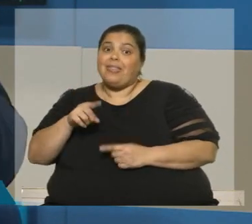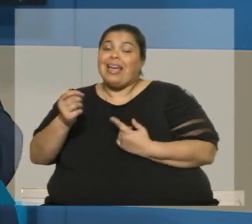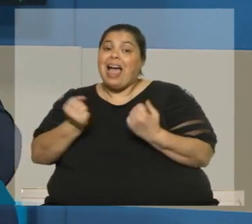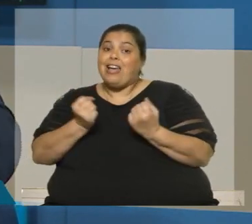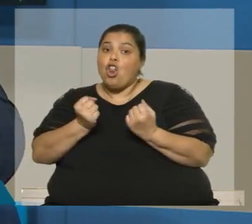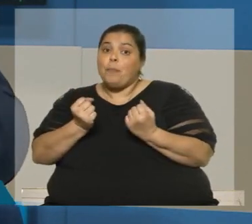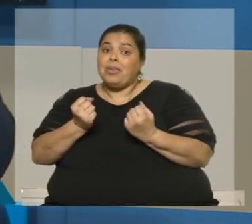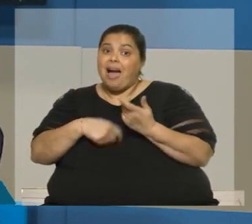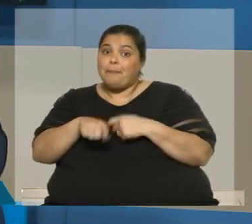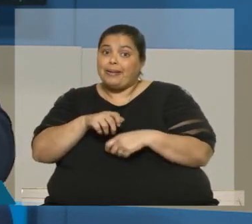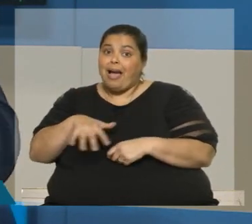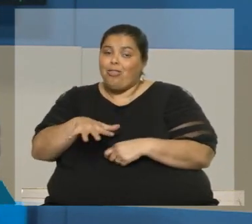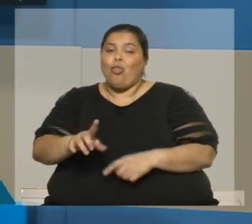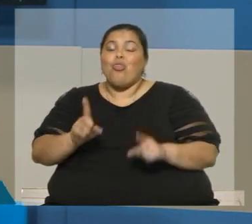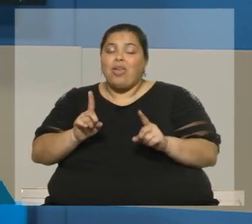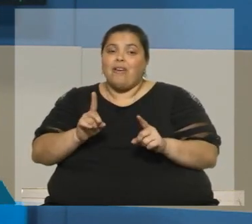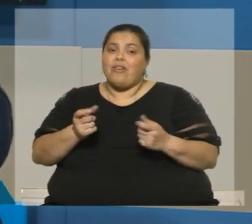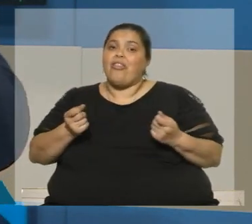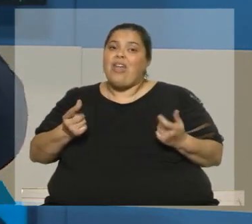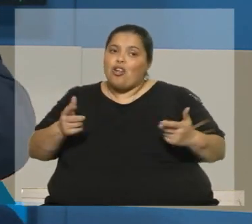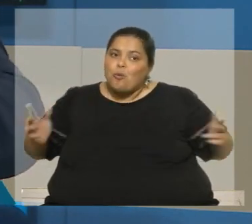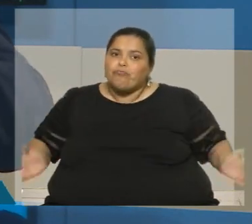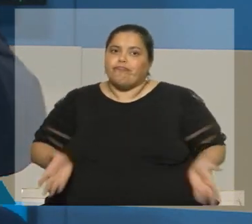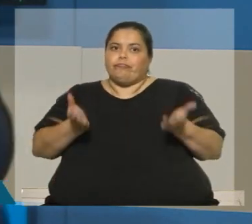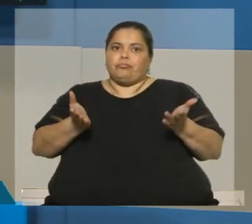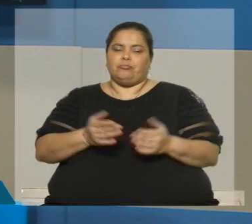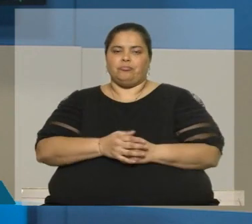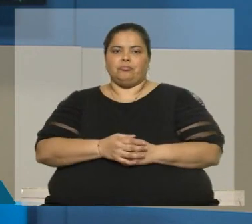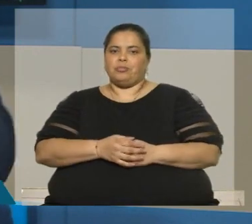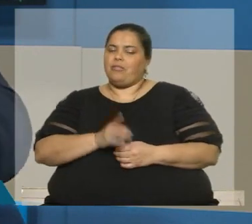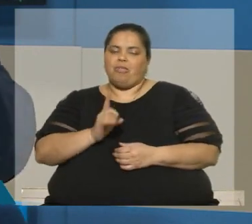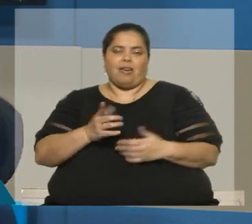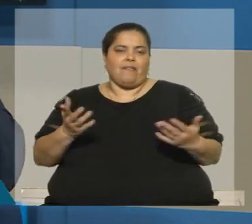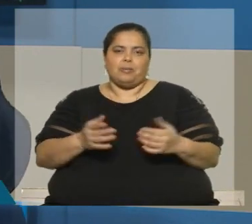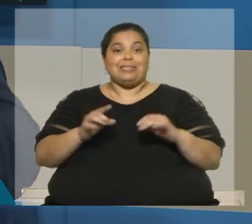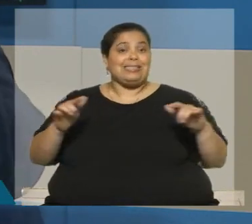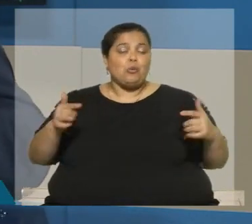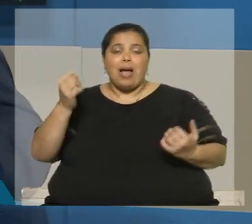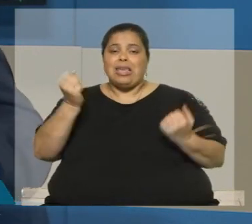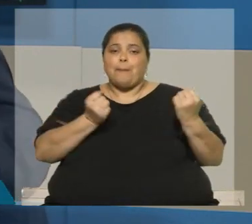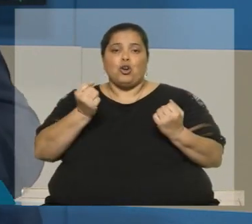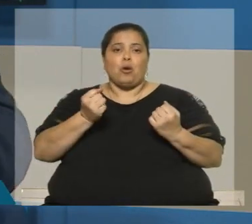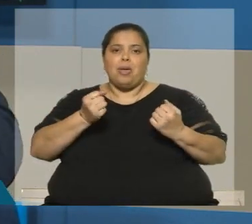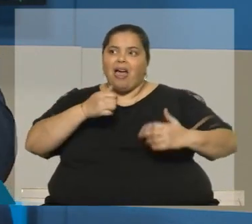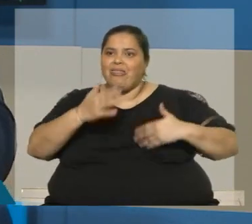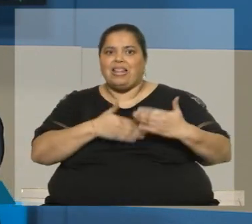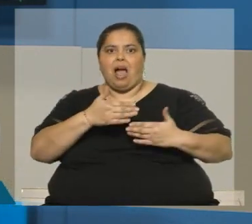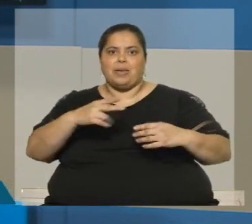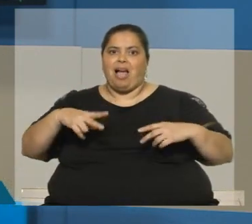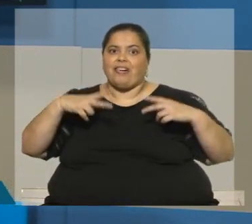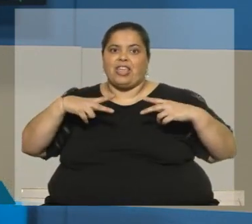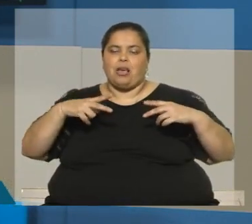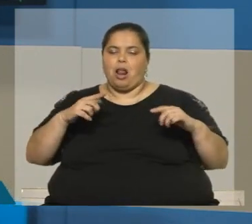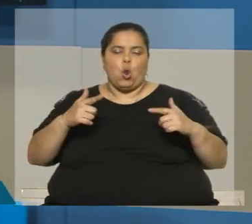garantizar y tiene que impulsar, y que es la garante de impulsar a prosperidad. Si no tenemos una economía dinámica y rica, no tenemos